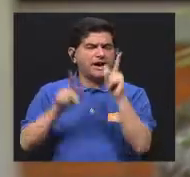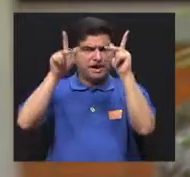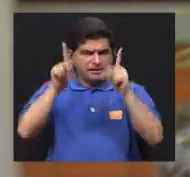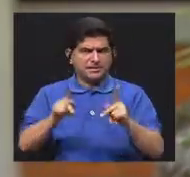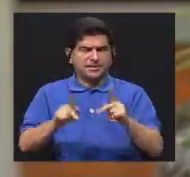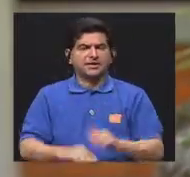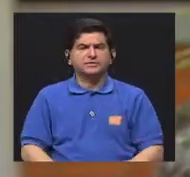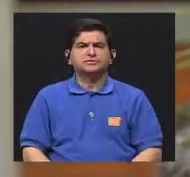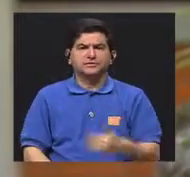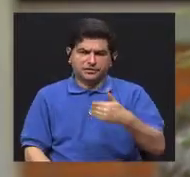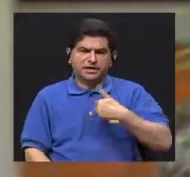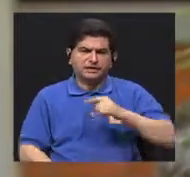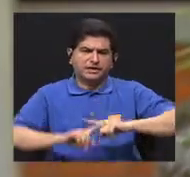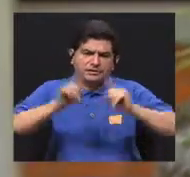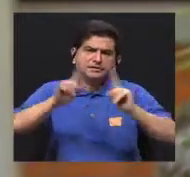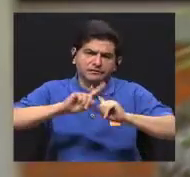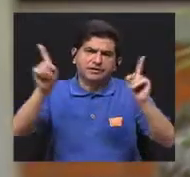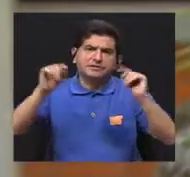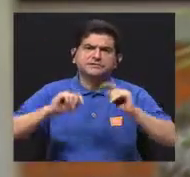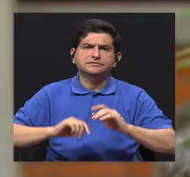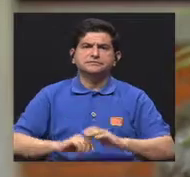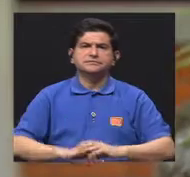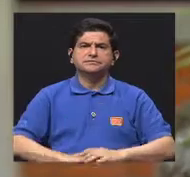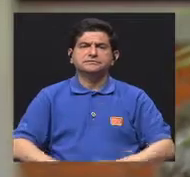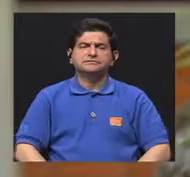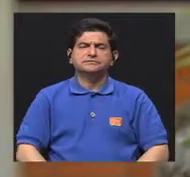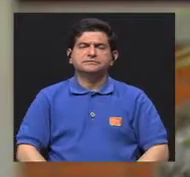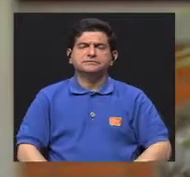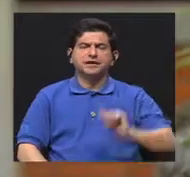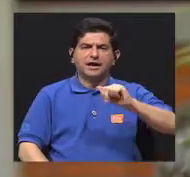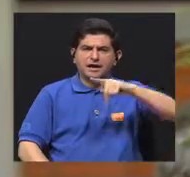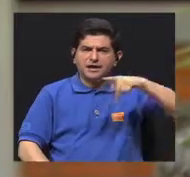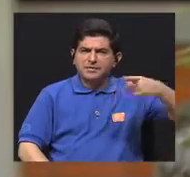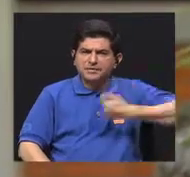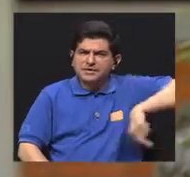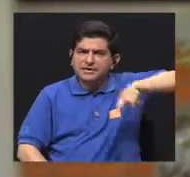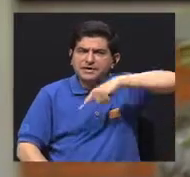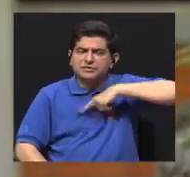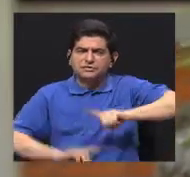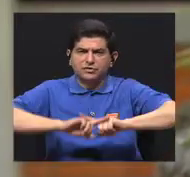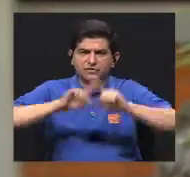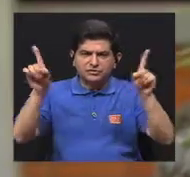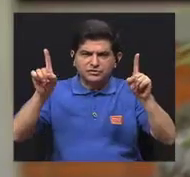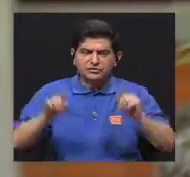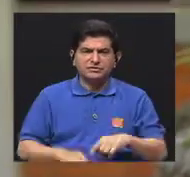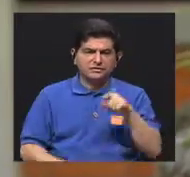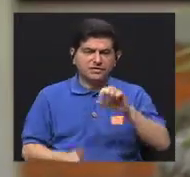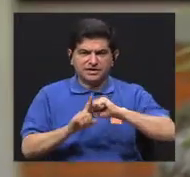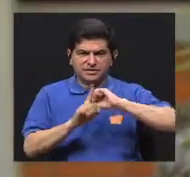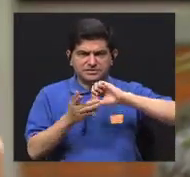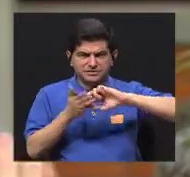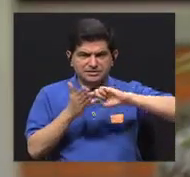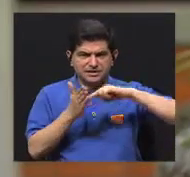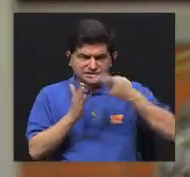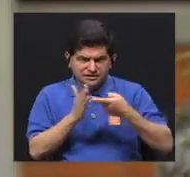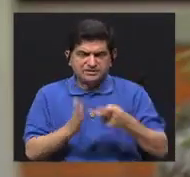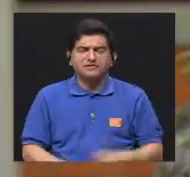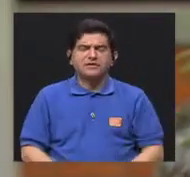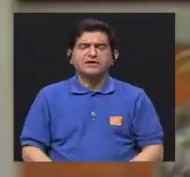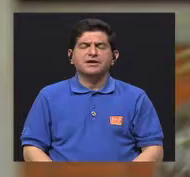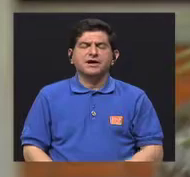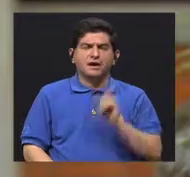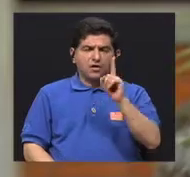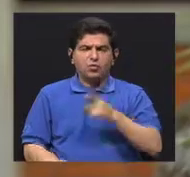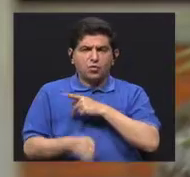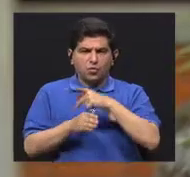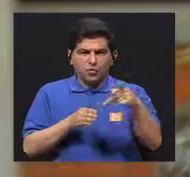persona es diferente. Claro. Entonces, si la aplicación nuestra viene a diferenciarse en ese sentido, se utiliza con un profesional